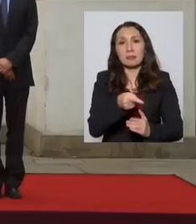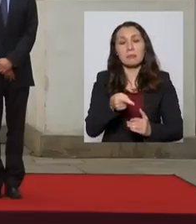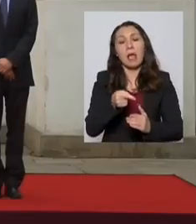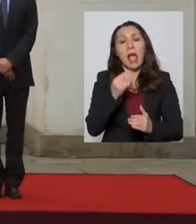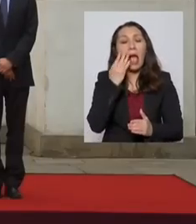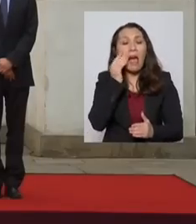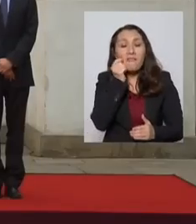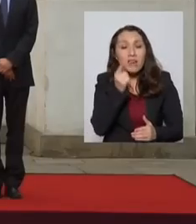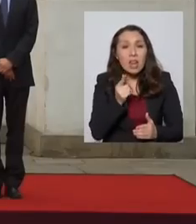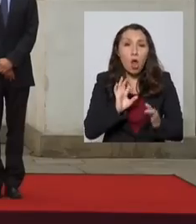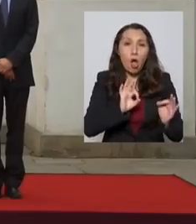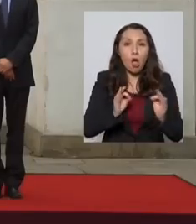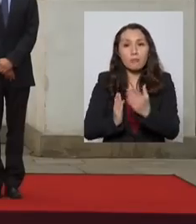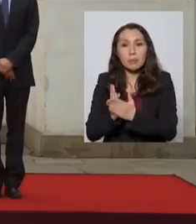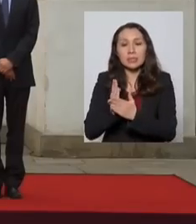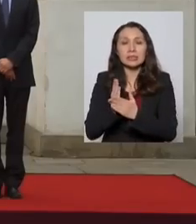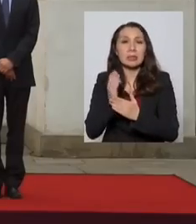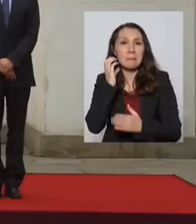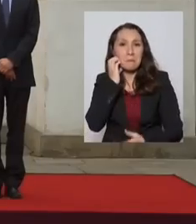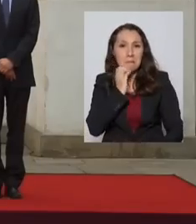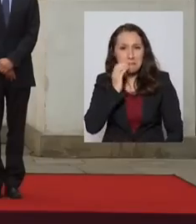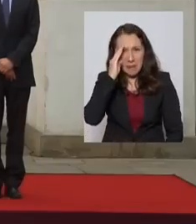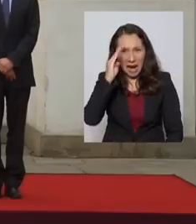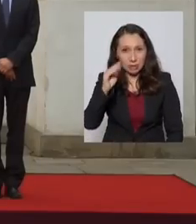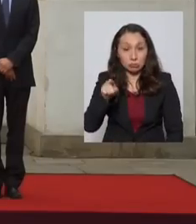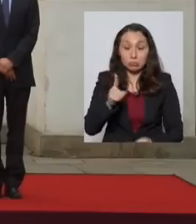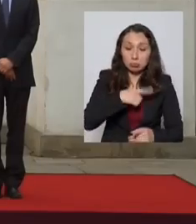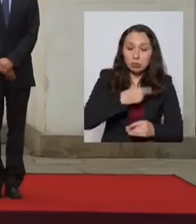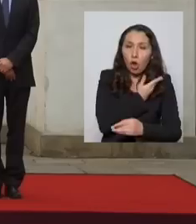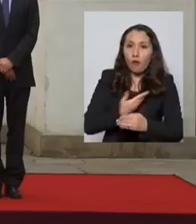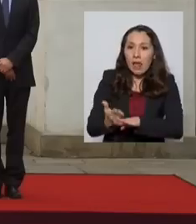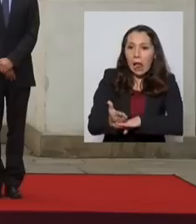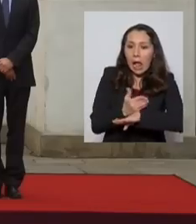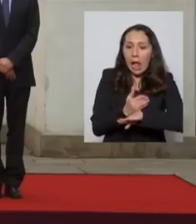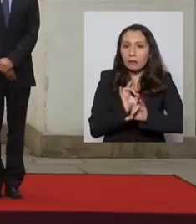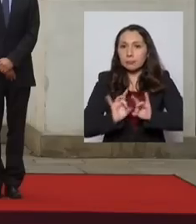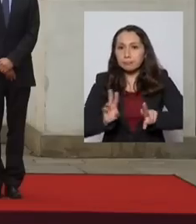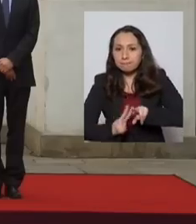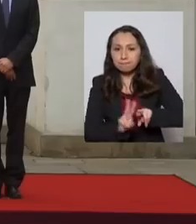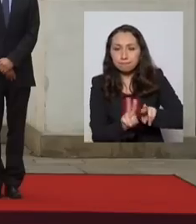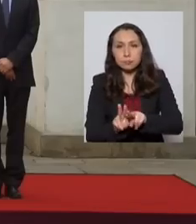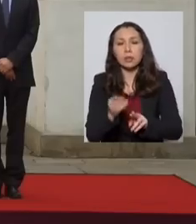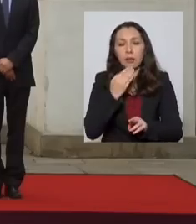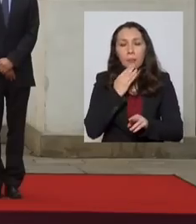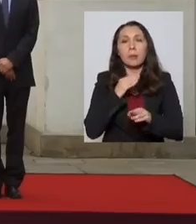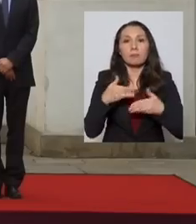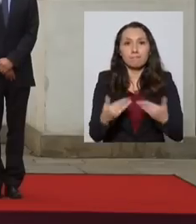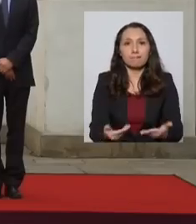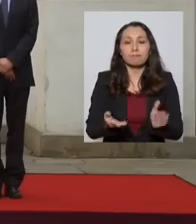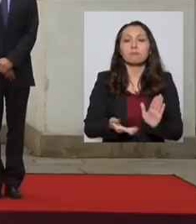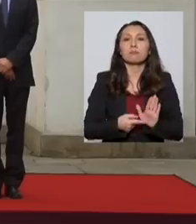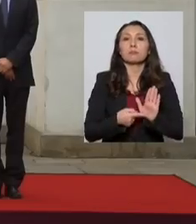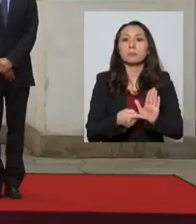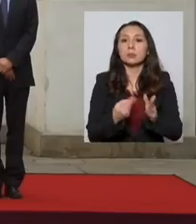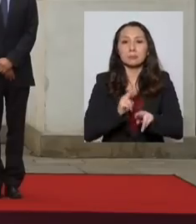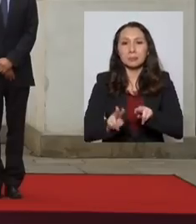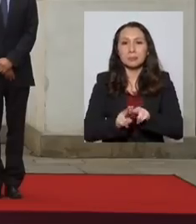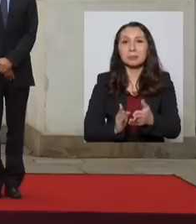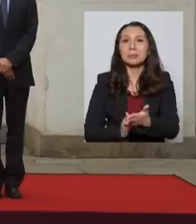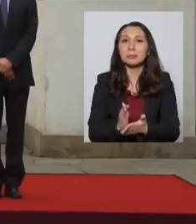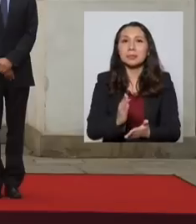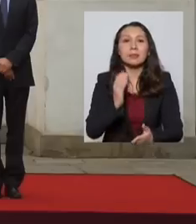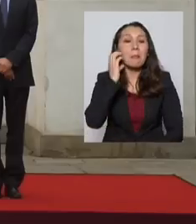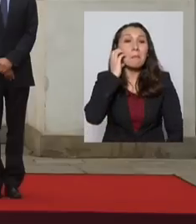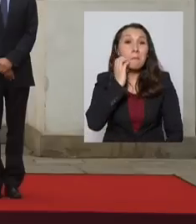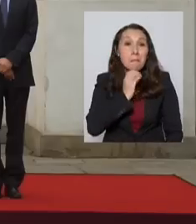o comienzo del mes de mayo. Pero un gobierno tiene que anticiparse a los tiempos y por eso también estamos preparando para que a partir del mes de